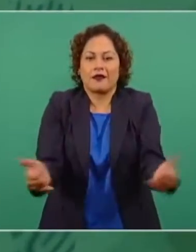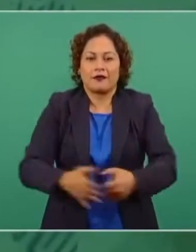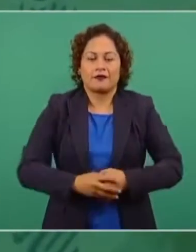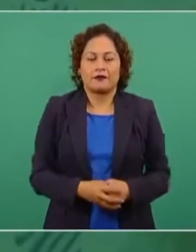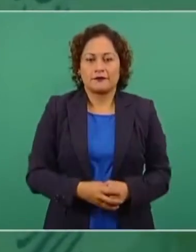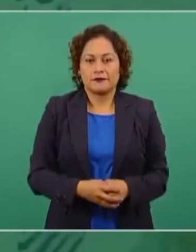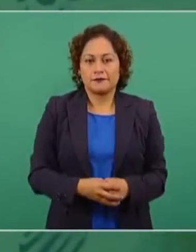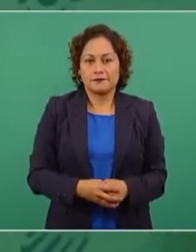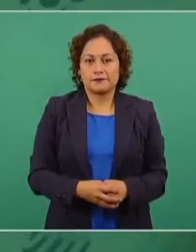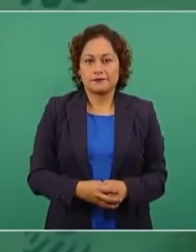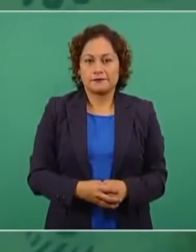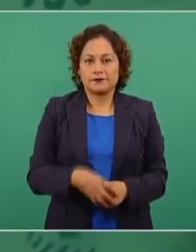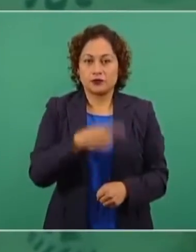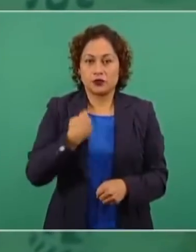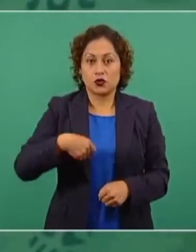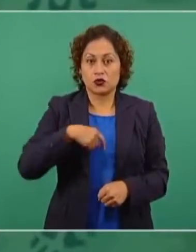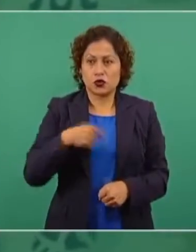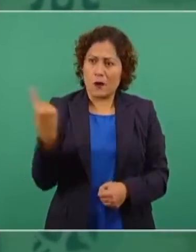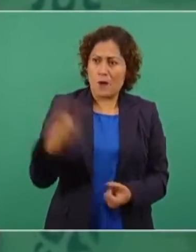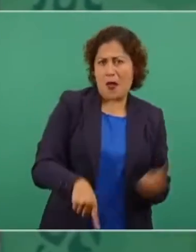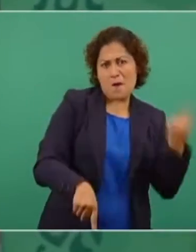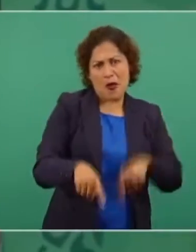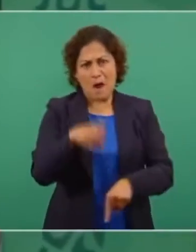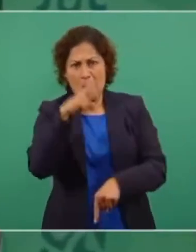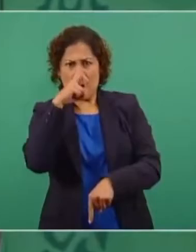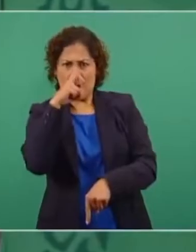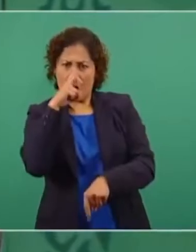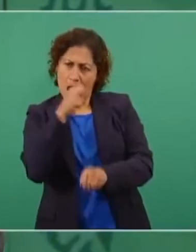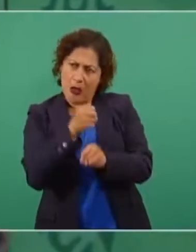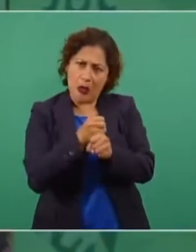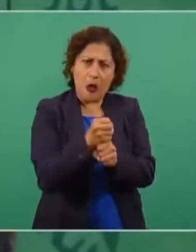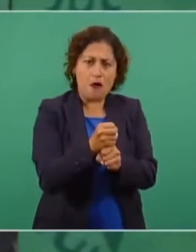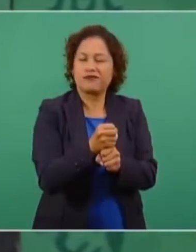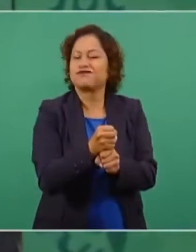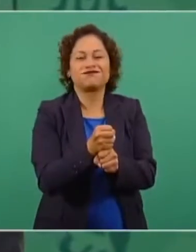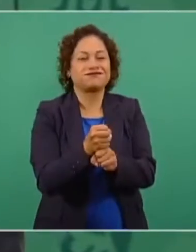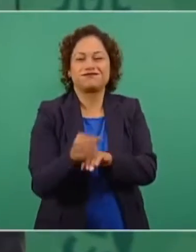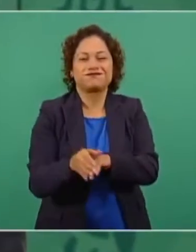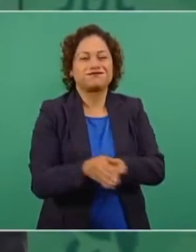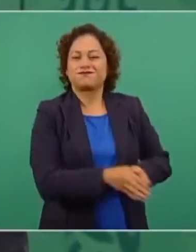Nada por la fuerza, todo por la razón y el derecho.